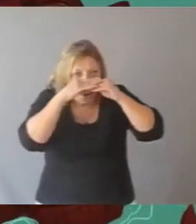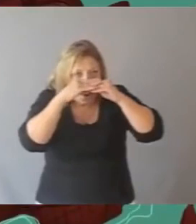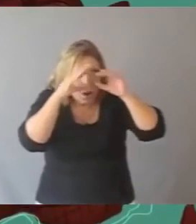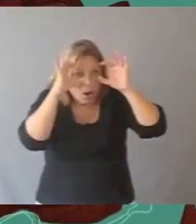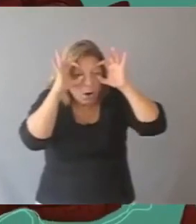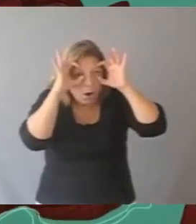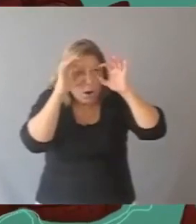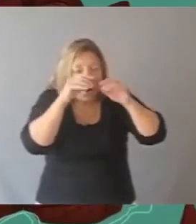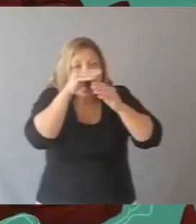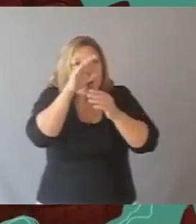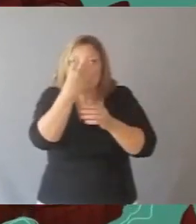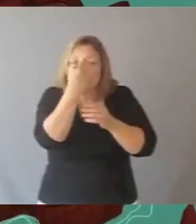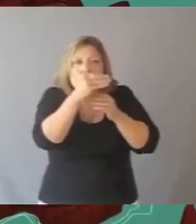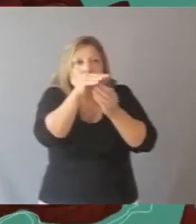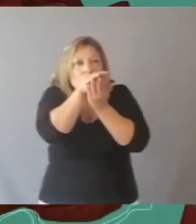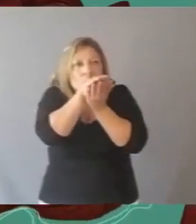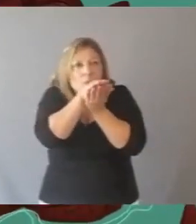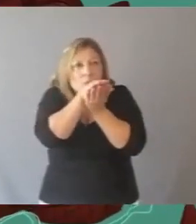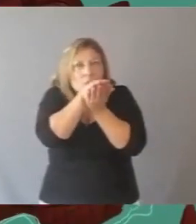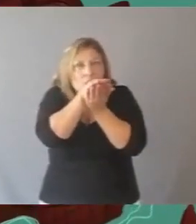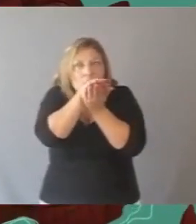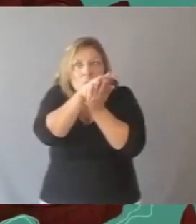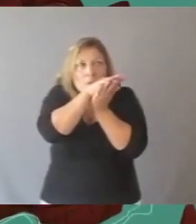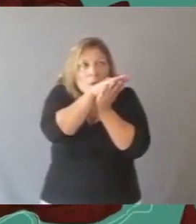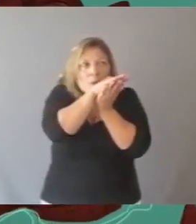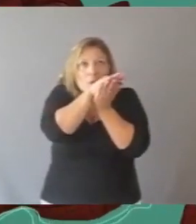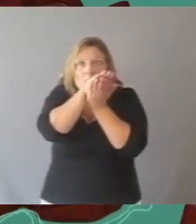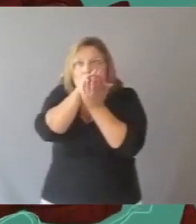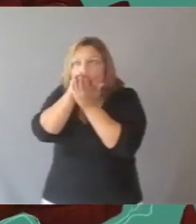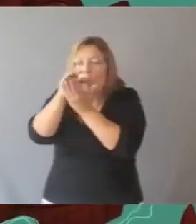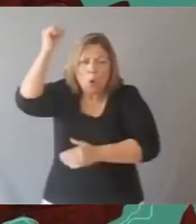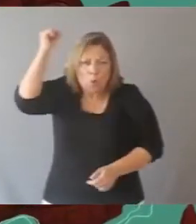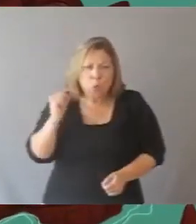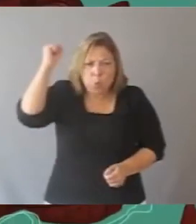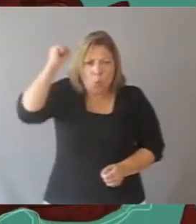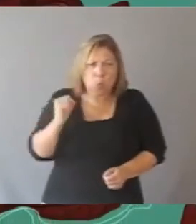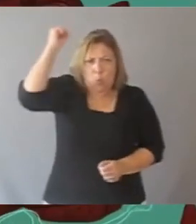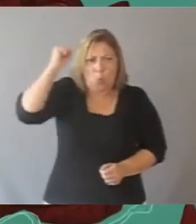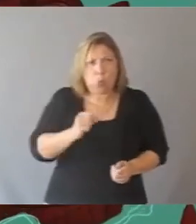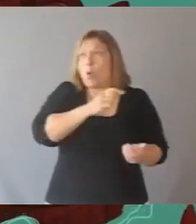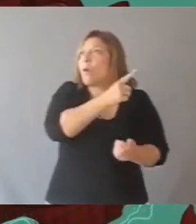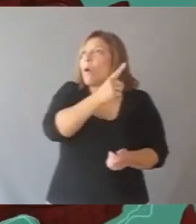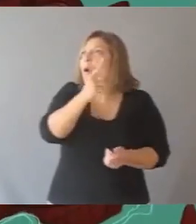agua, con los ojos y la nariz solamente afuera, vieron pasar el buque de guerra silbando a toda fuerza.